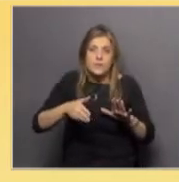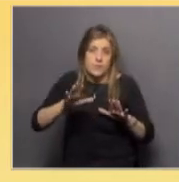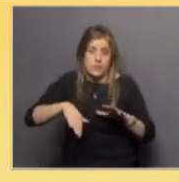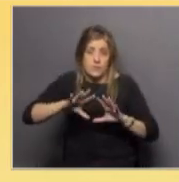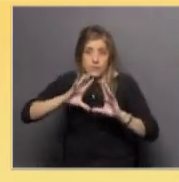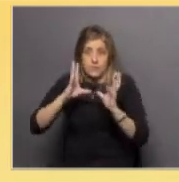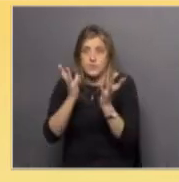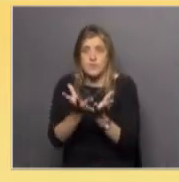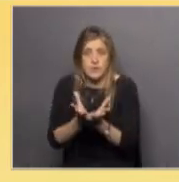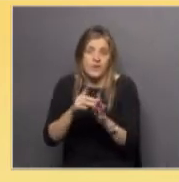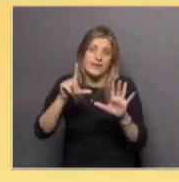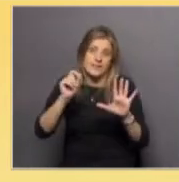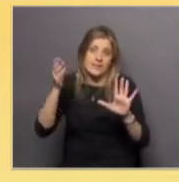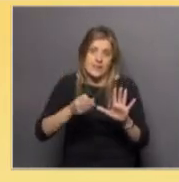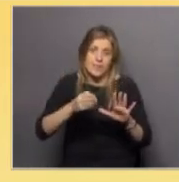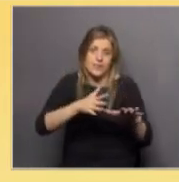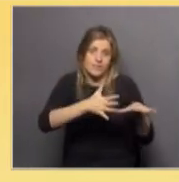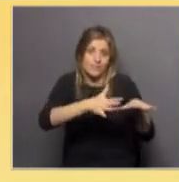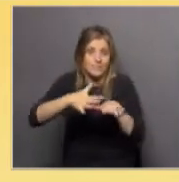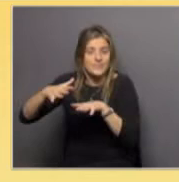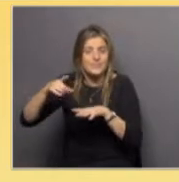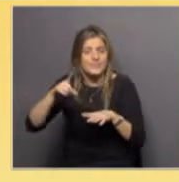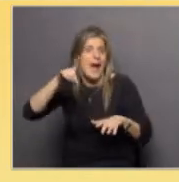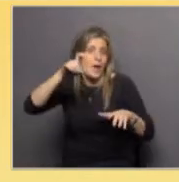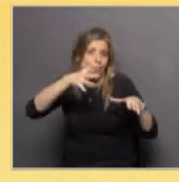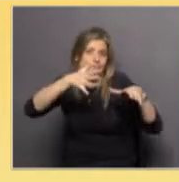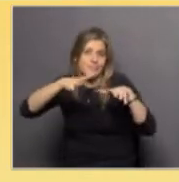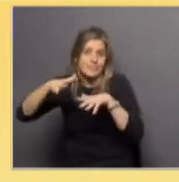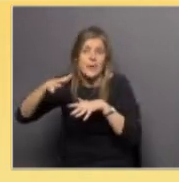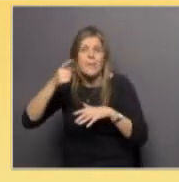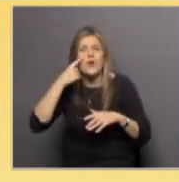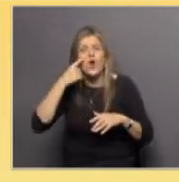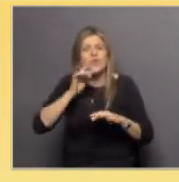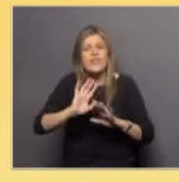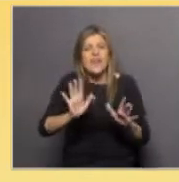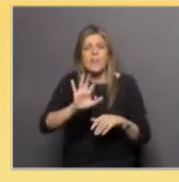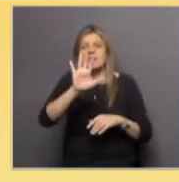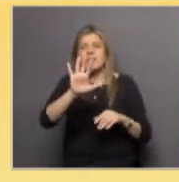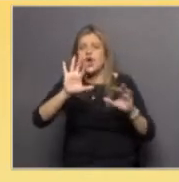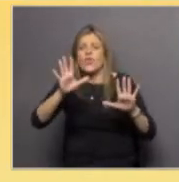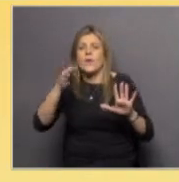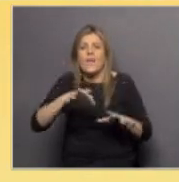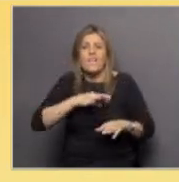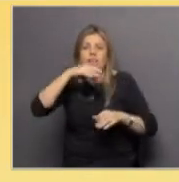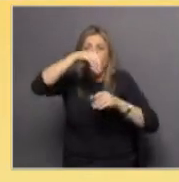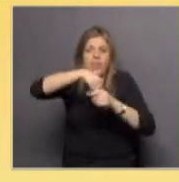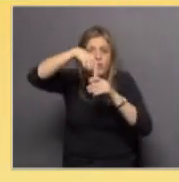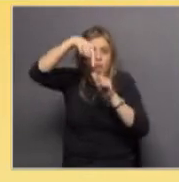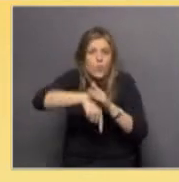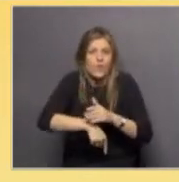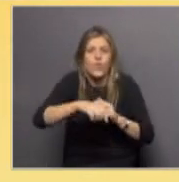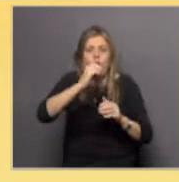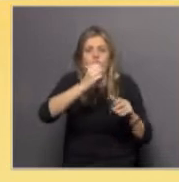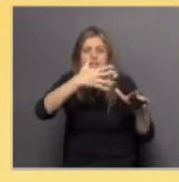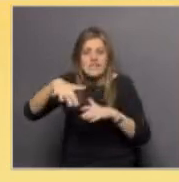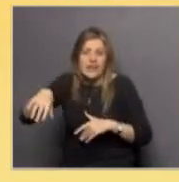es agua, se conoce apenas entre un 5 y un 10% de los océanos. Entonces,